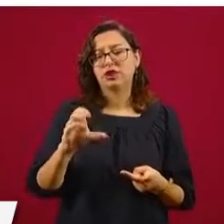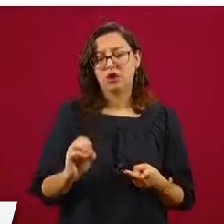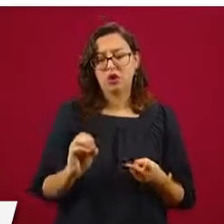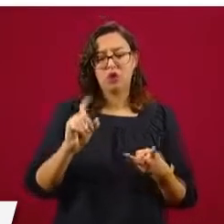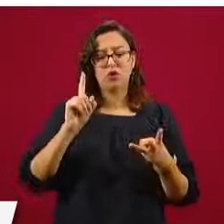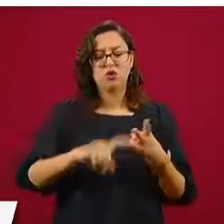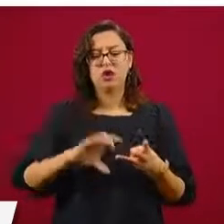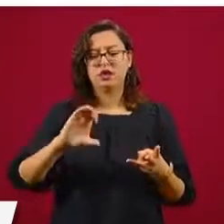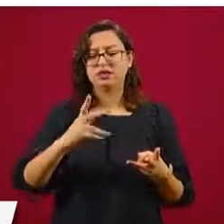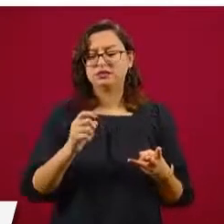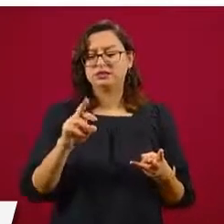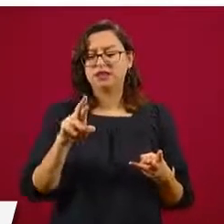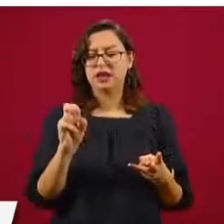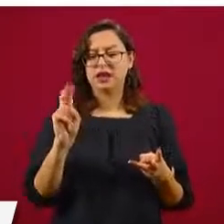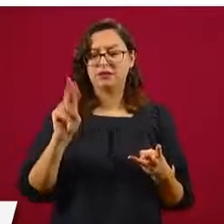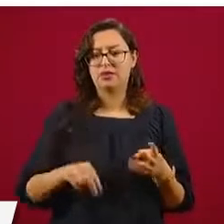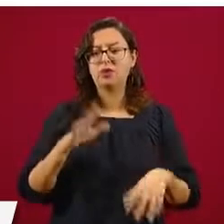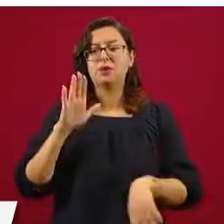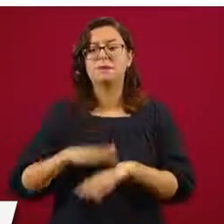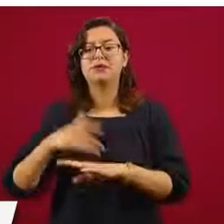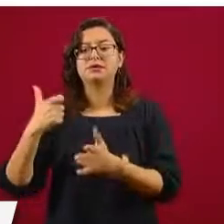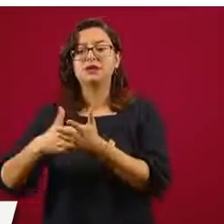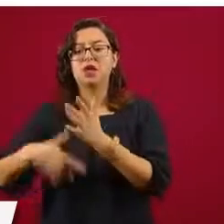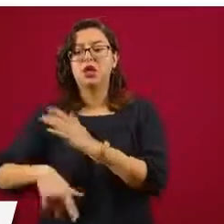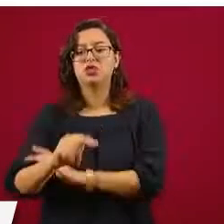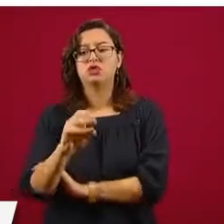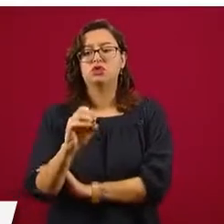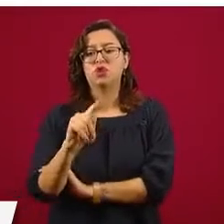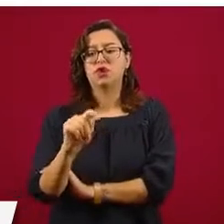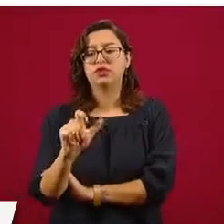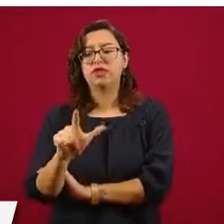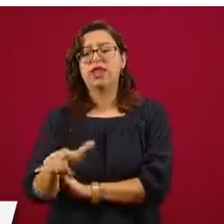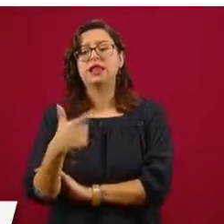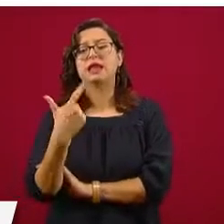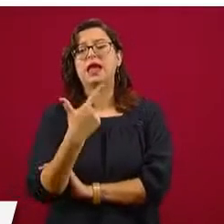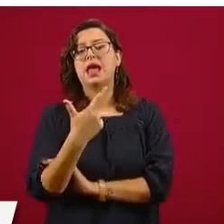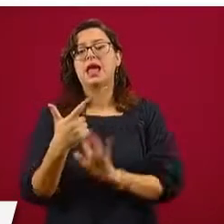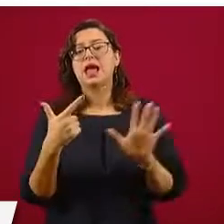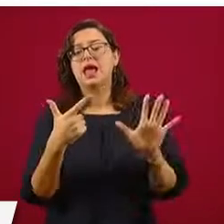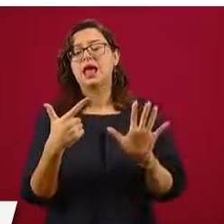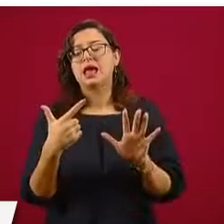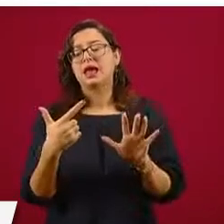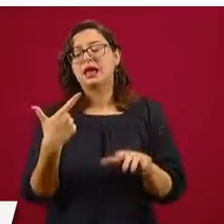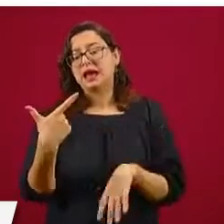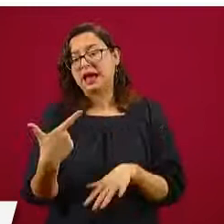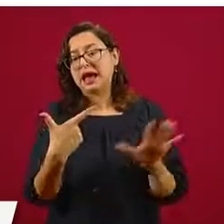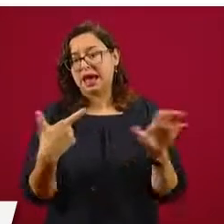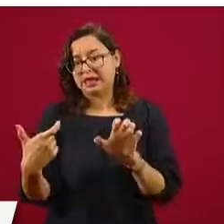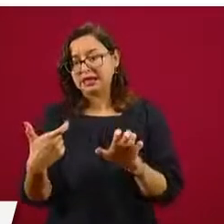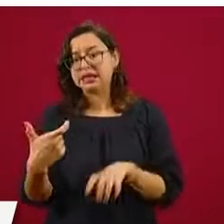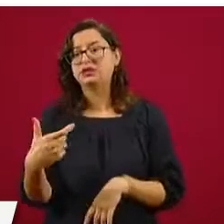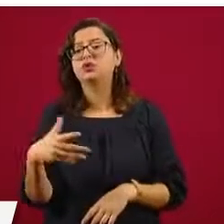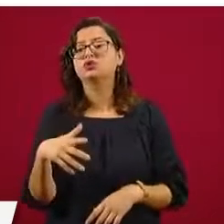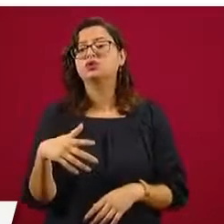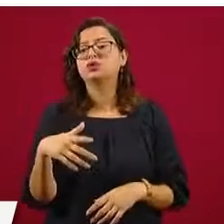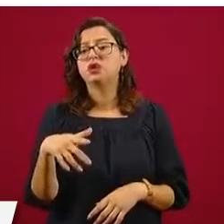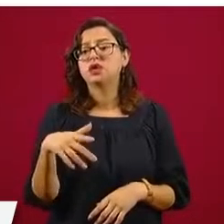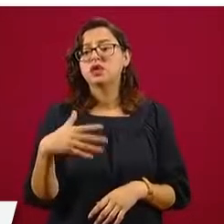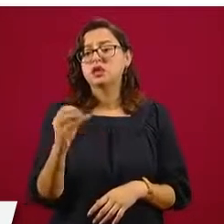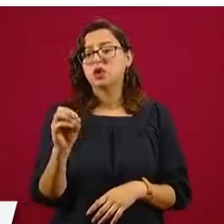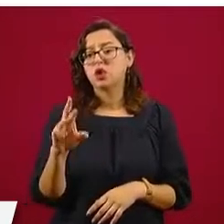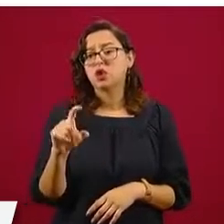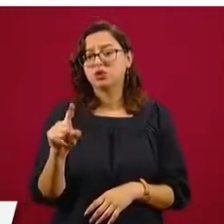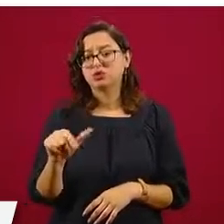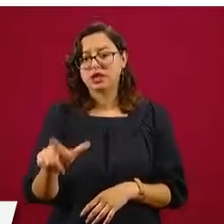económicas, Total, G500 y Orsan. El precio a corte del 7 de agosto